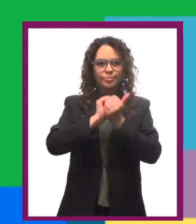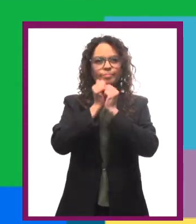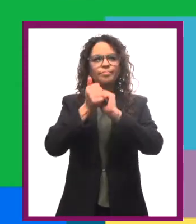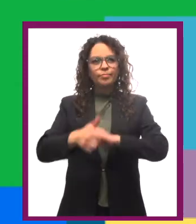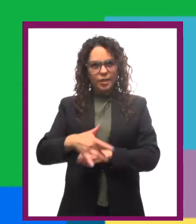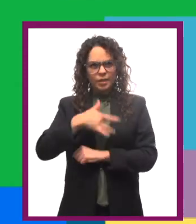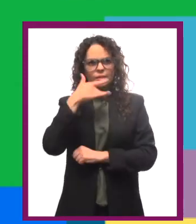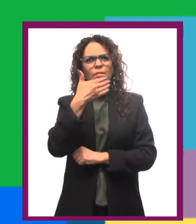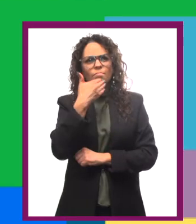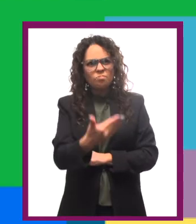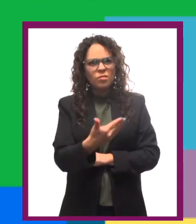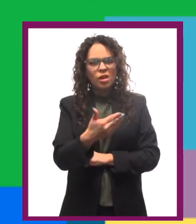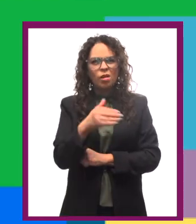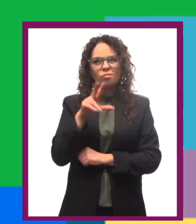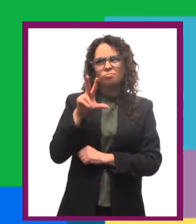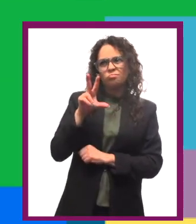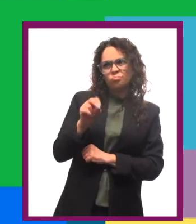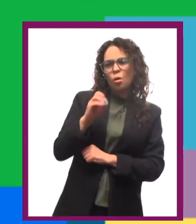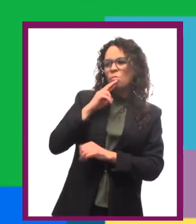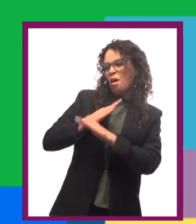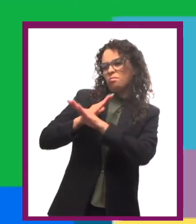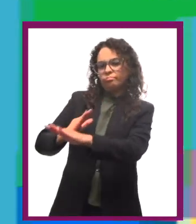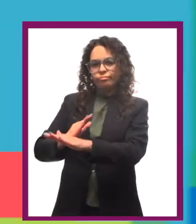simpatía, empatía o rechazo